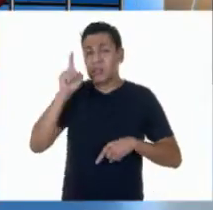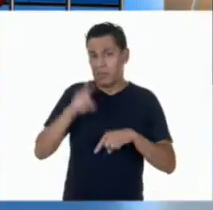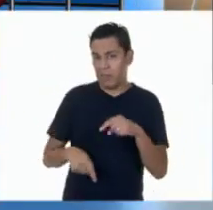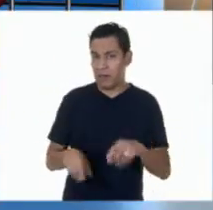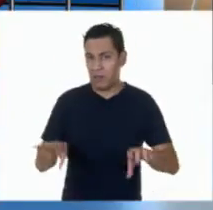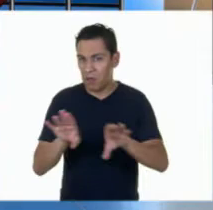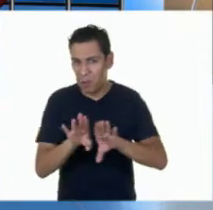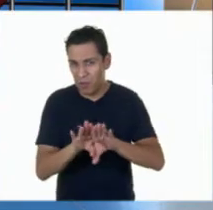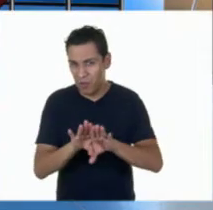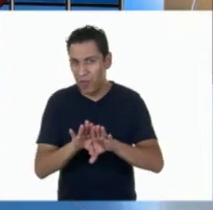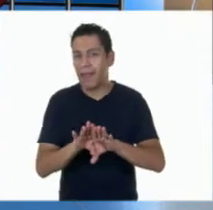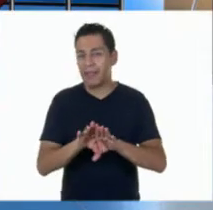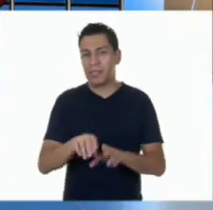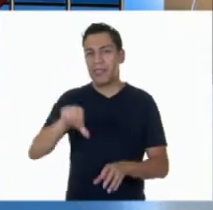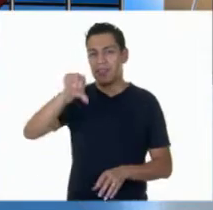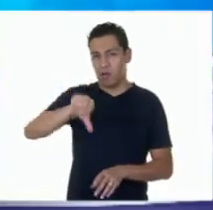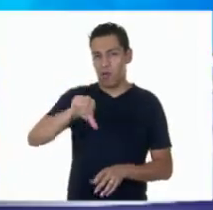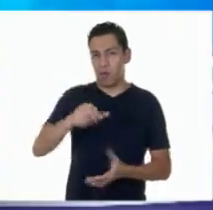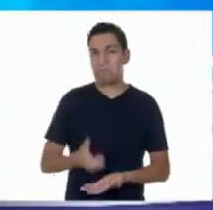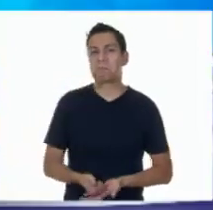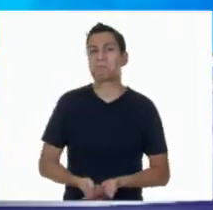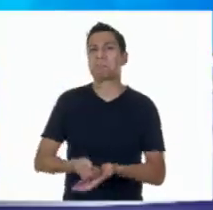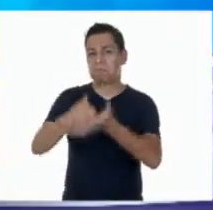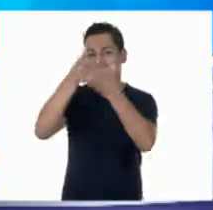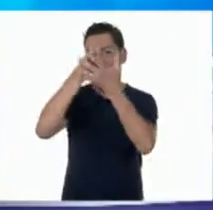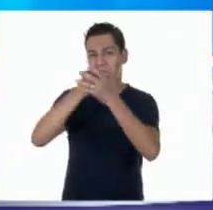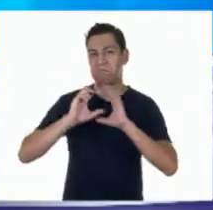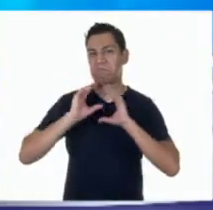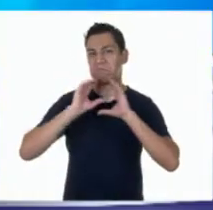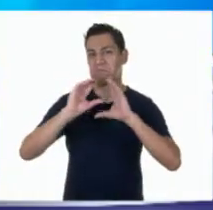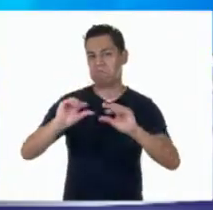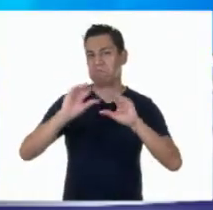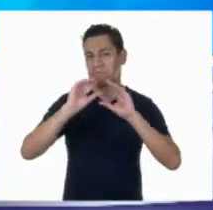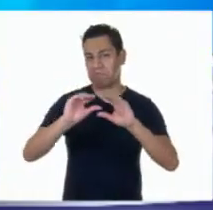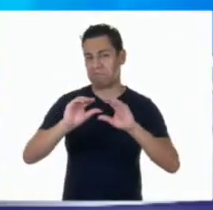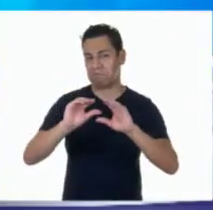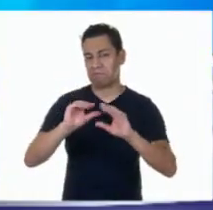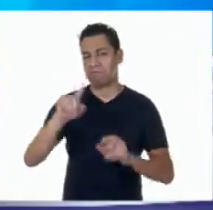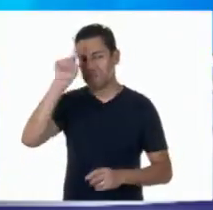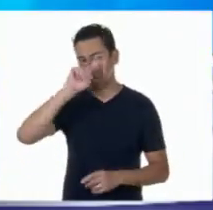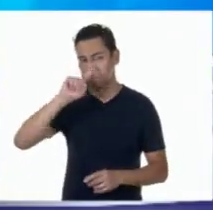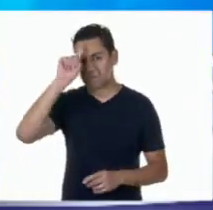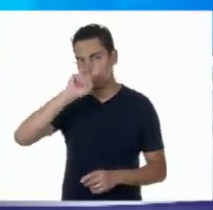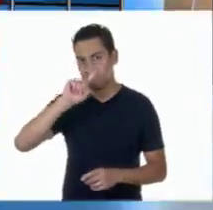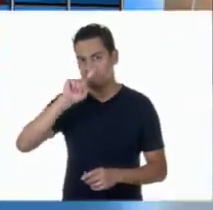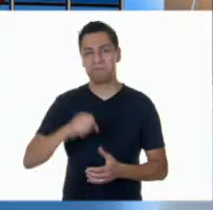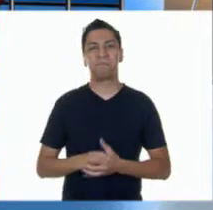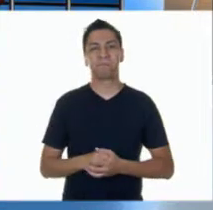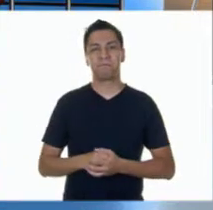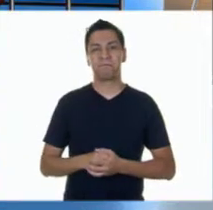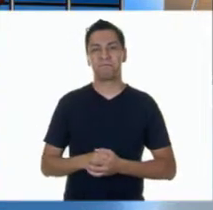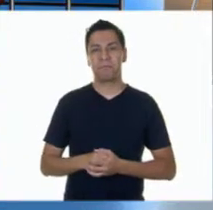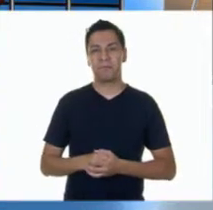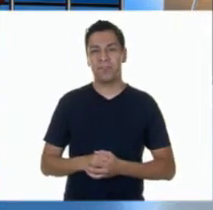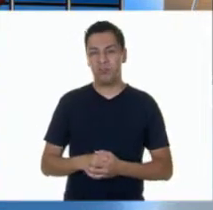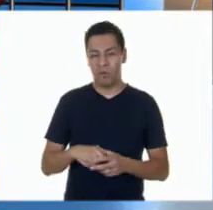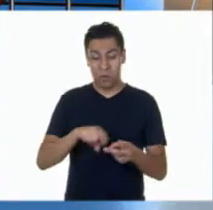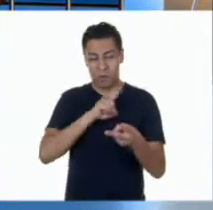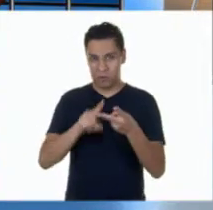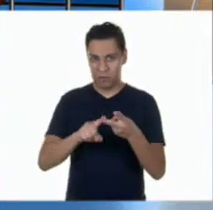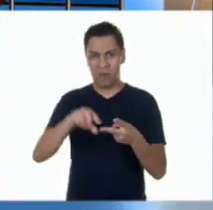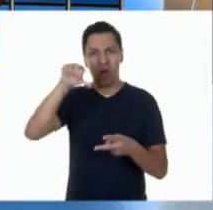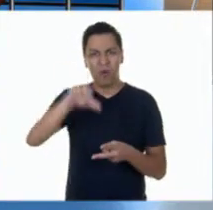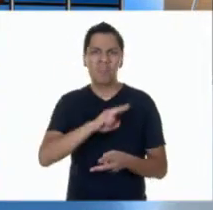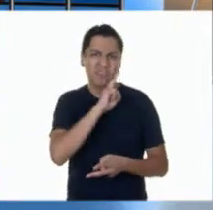que a veces nos quita el ánimo. ¿Sabes de cuál estoy hablando, Adri? Claro, Ale. El desaliento.